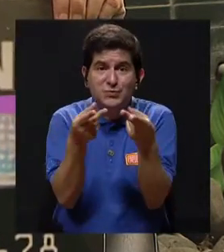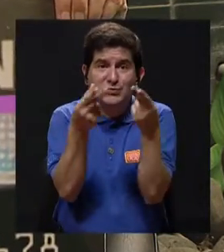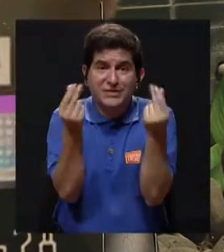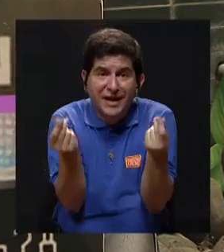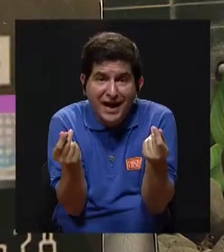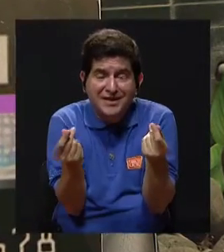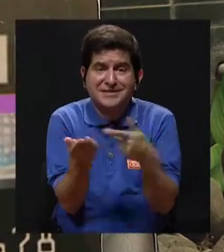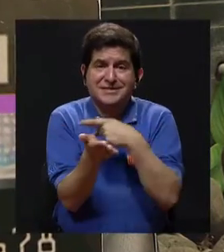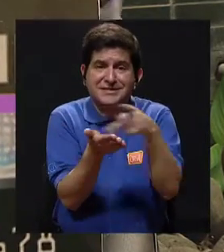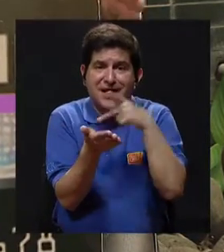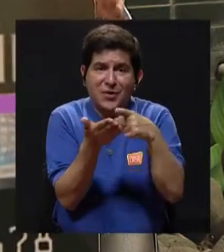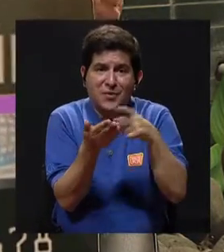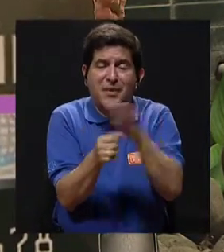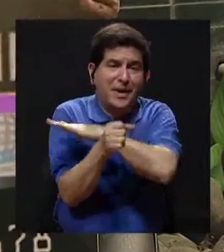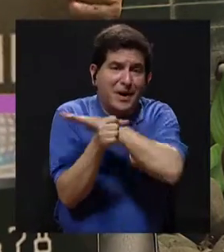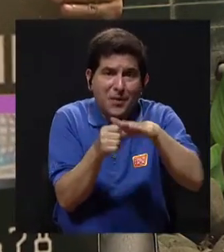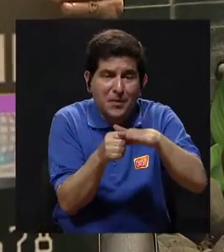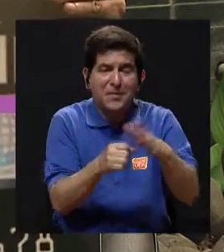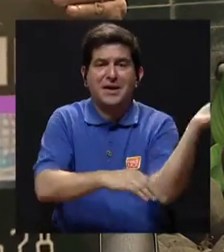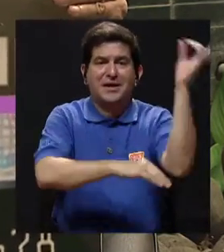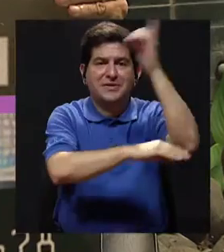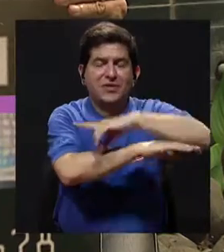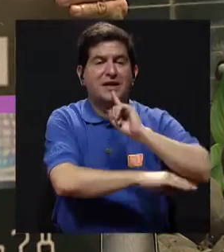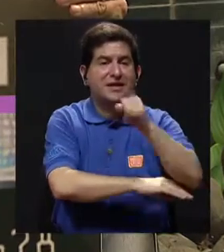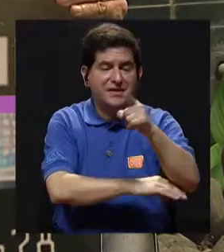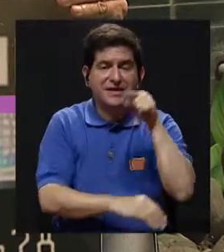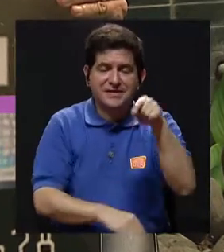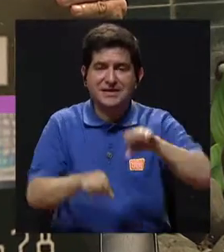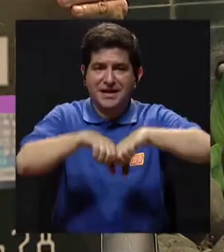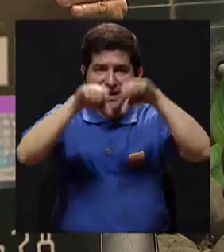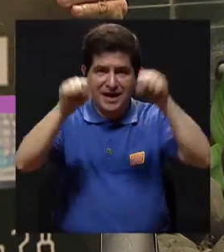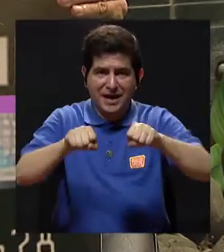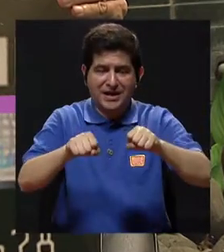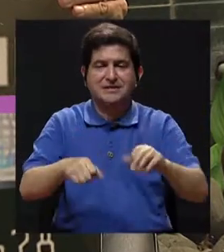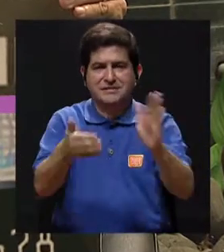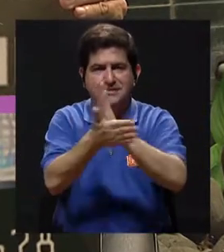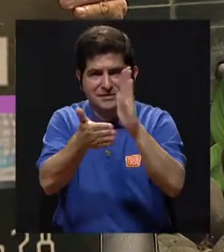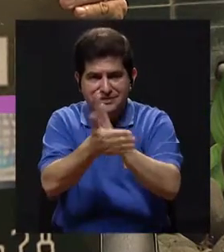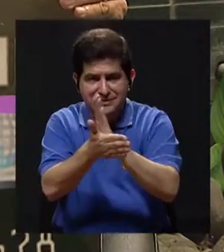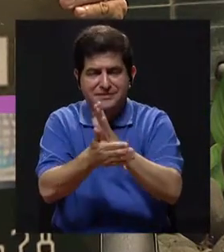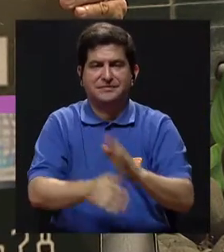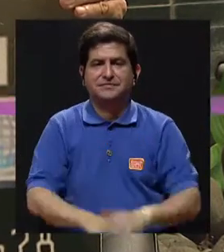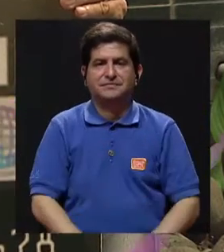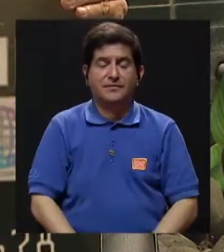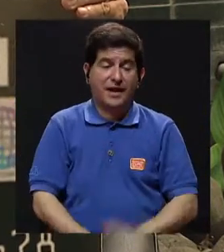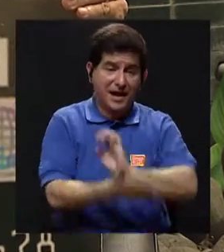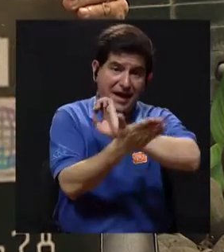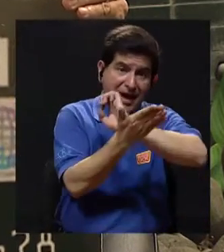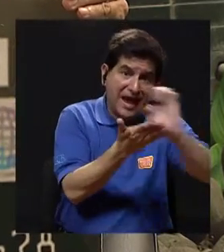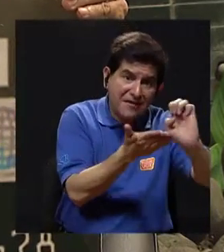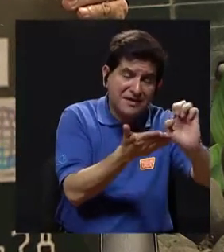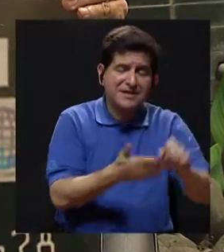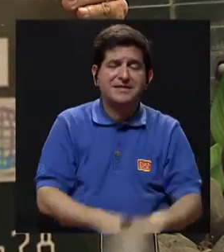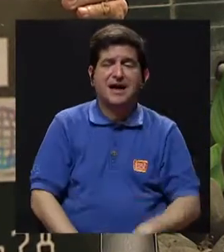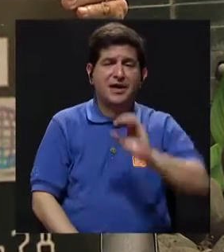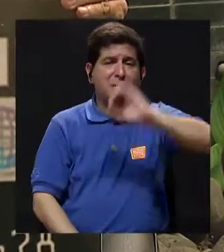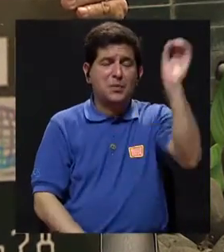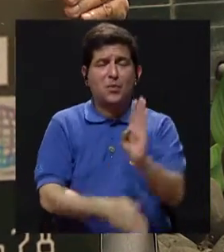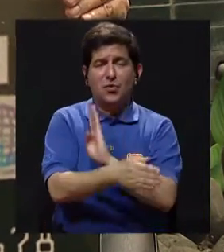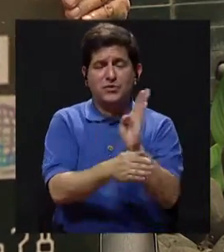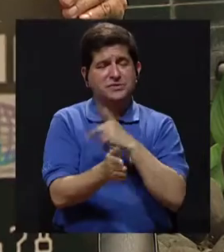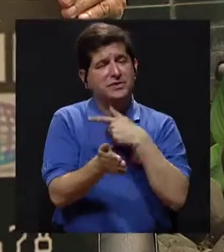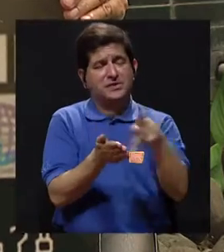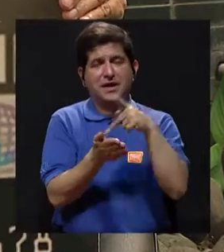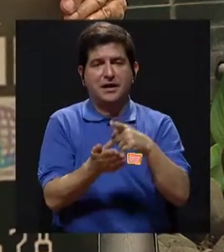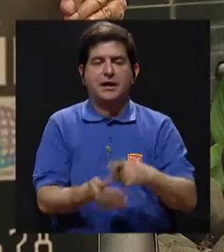con la tarjeta de crédito lo pague de contado en la fecha que indica su estado de cuenta. Eso le va a evitar pagar intereses y desde